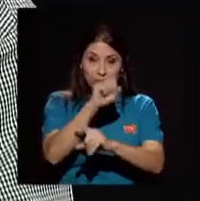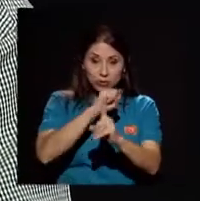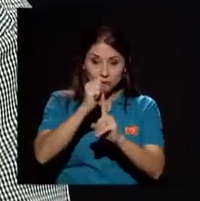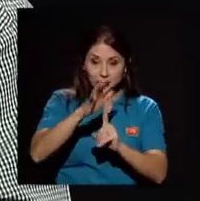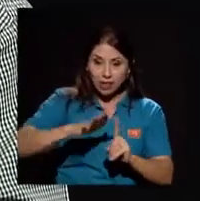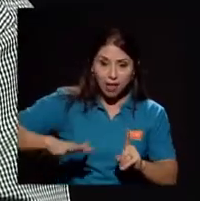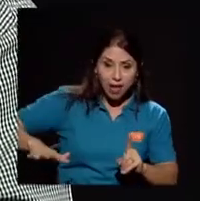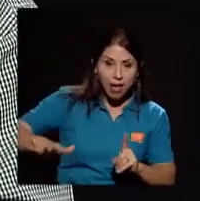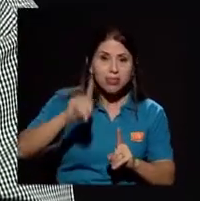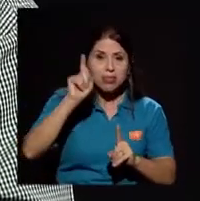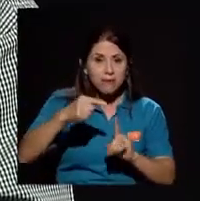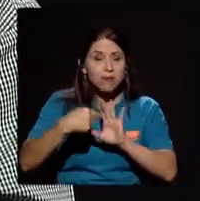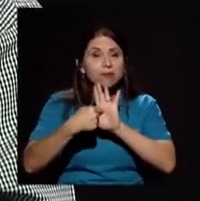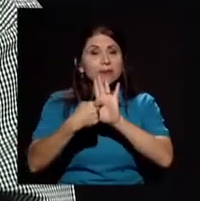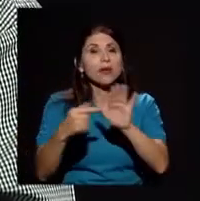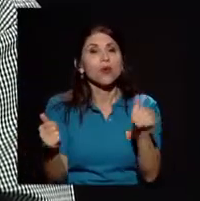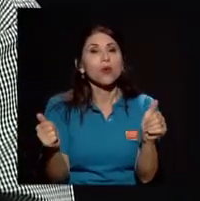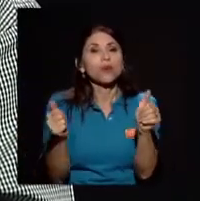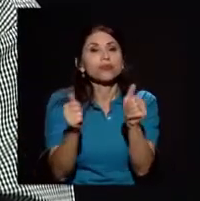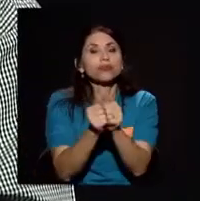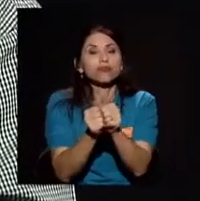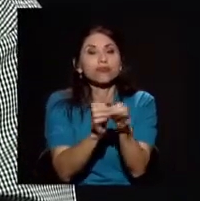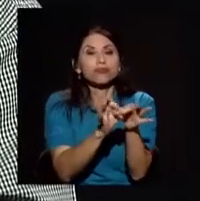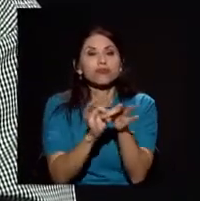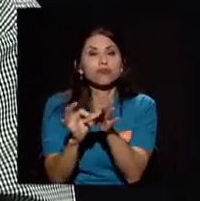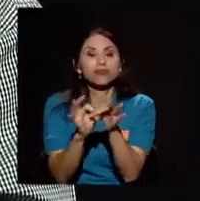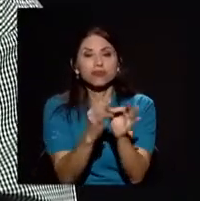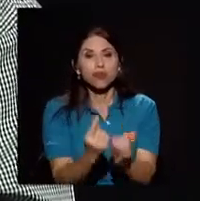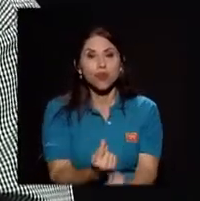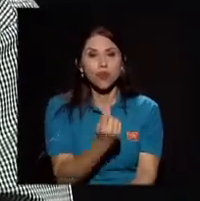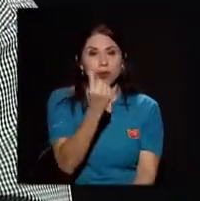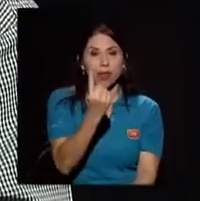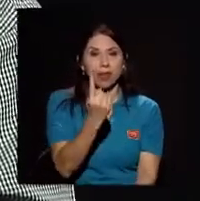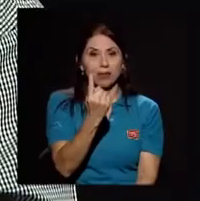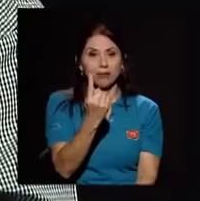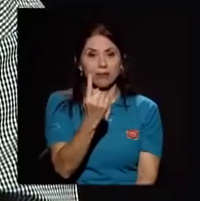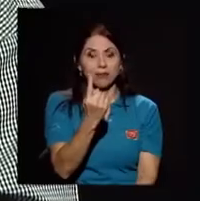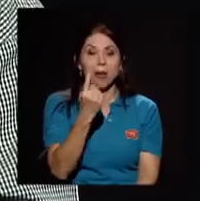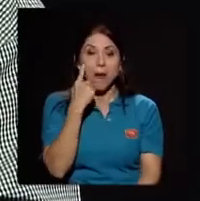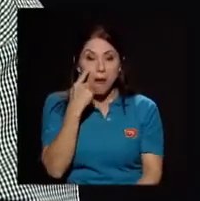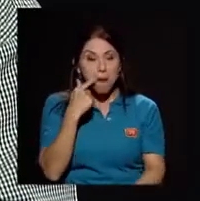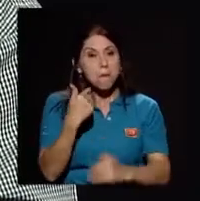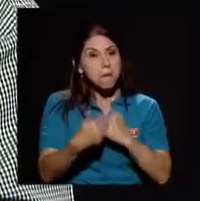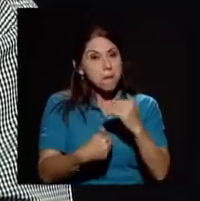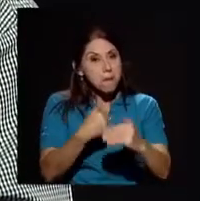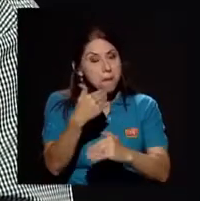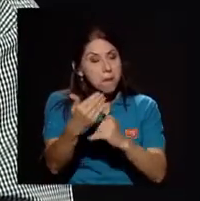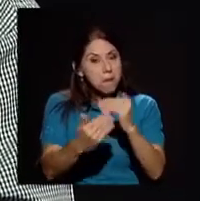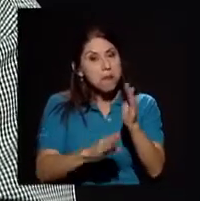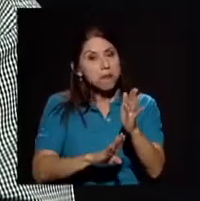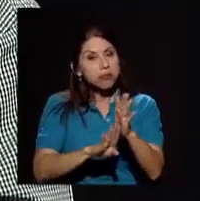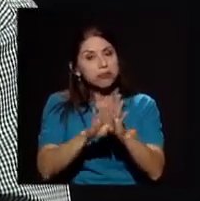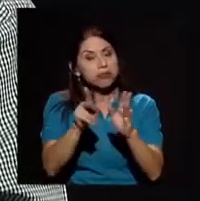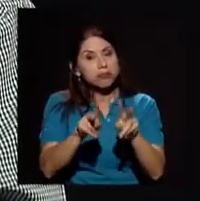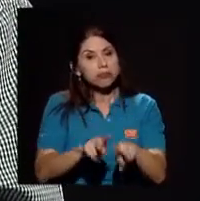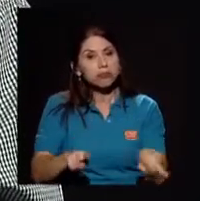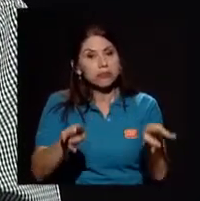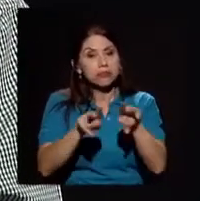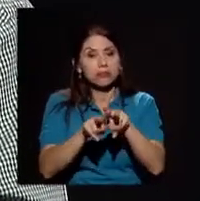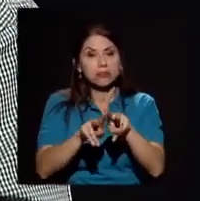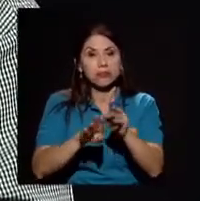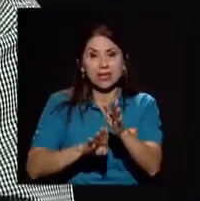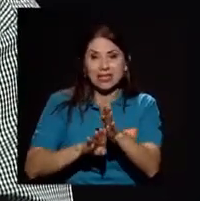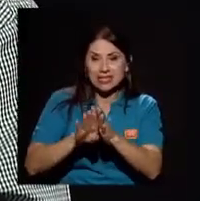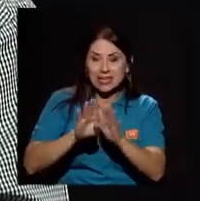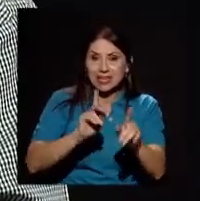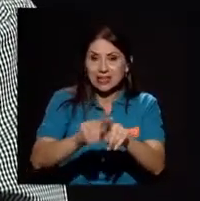ir madurando en cuanto a estos procesos crecer en valores crecer en una serie de aspectos que también hemos visto